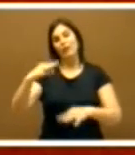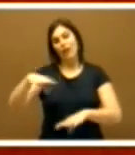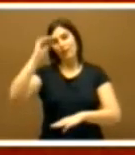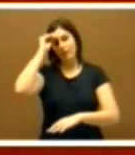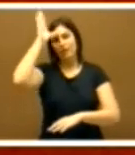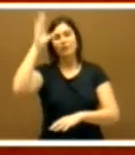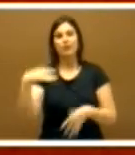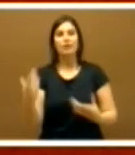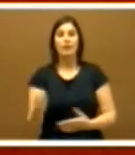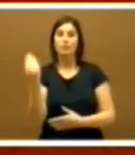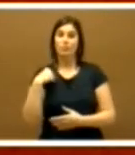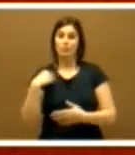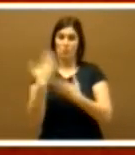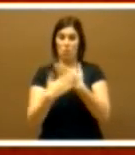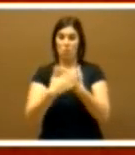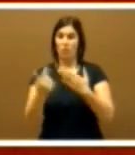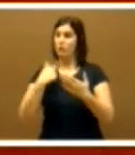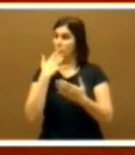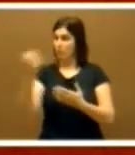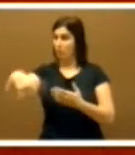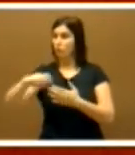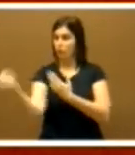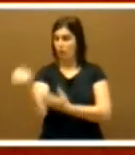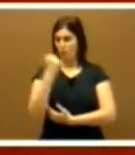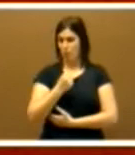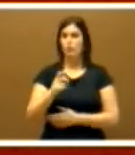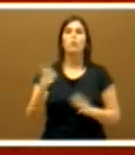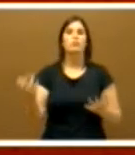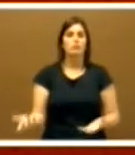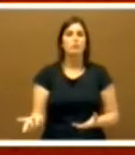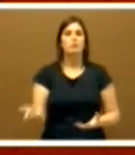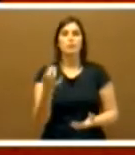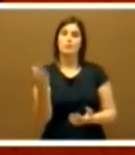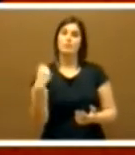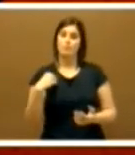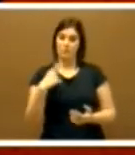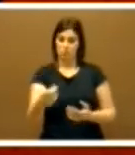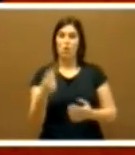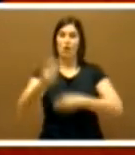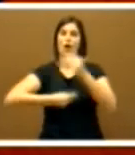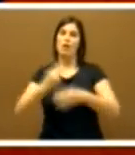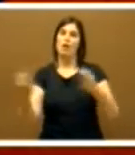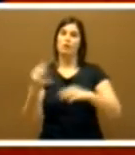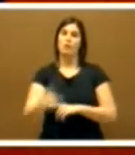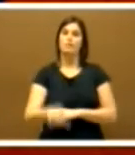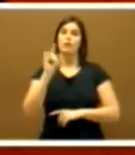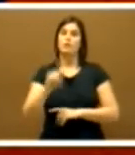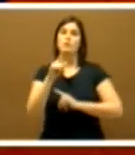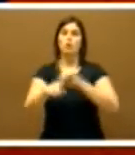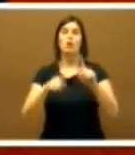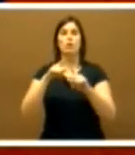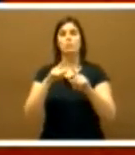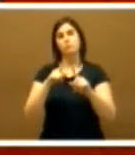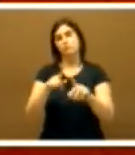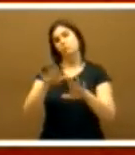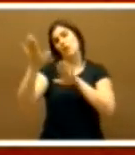Gobierno que yo presida, si obtengo la confianza de la Cámara, incorporará en la toma de decisiones las visiones que se aporten lealmente